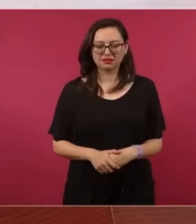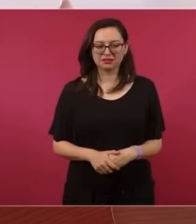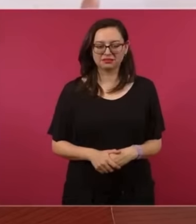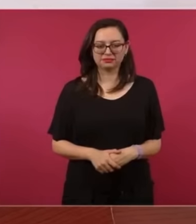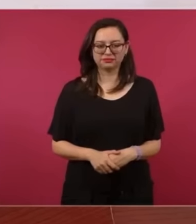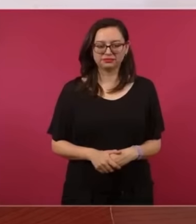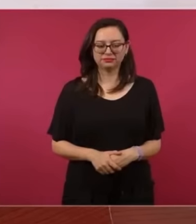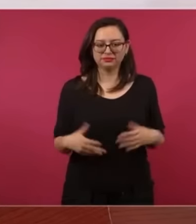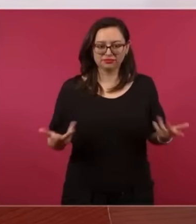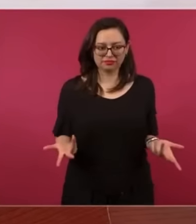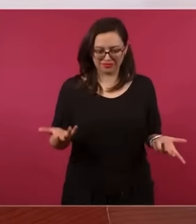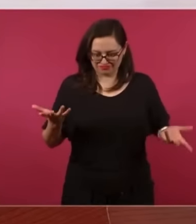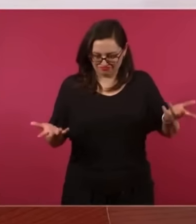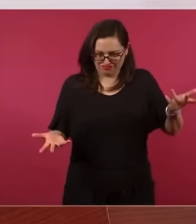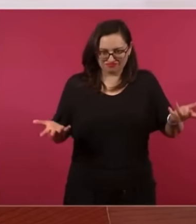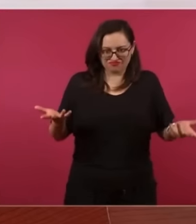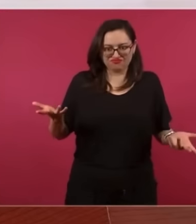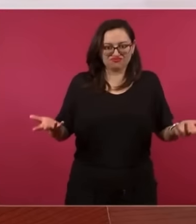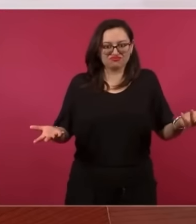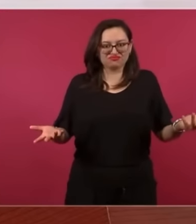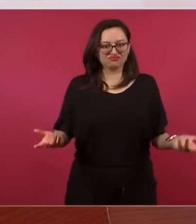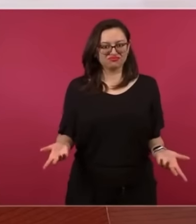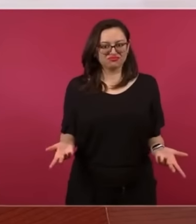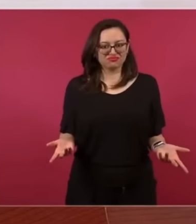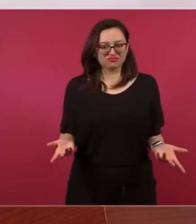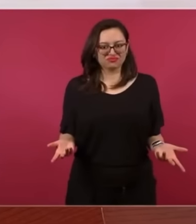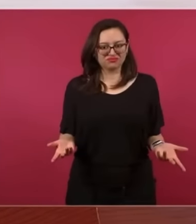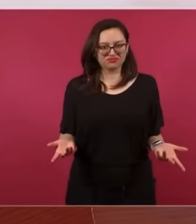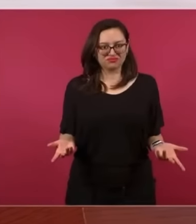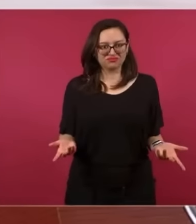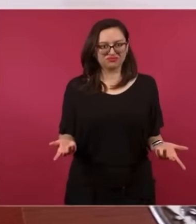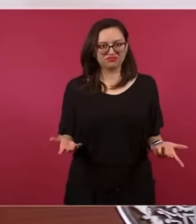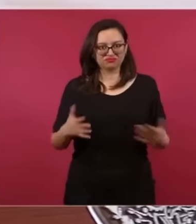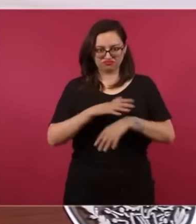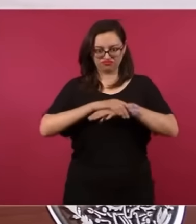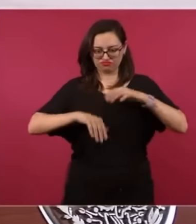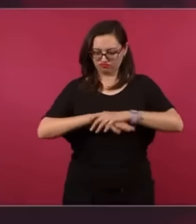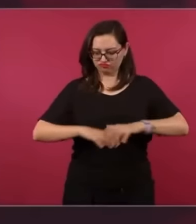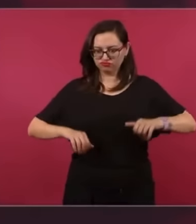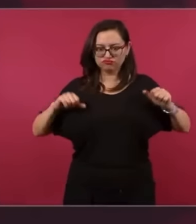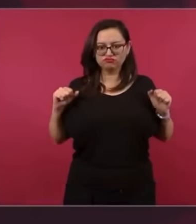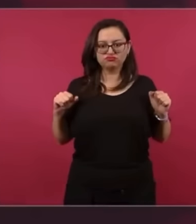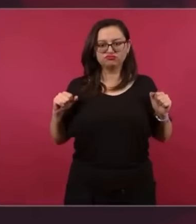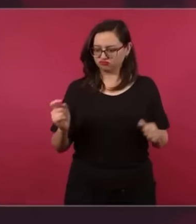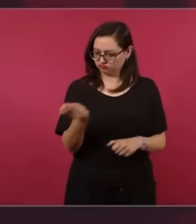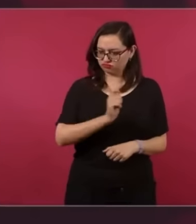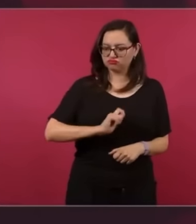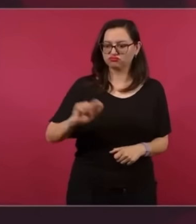los equilibrios, la objetividad, el